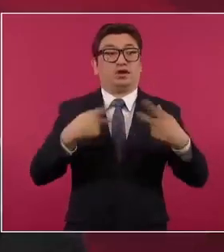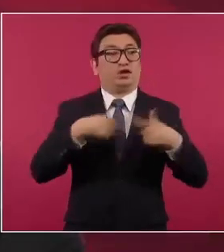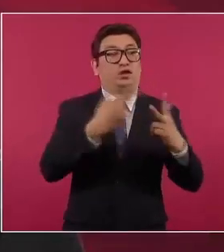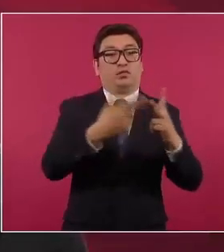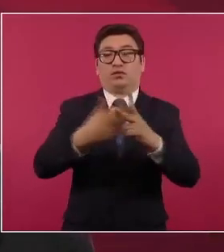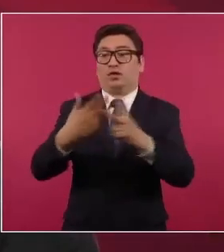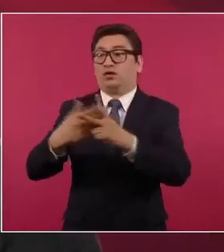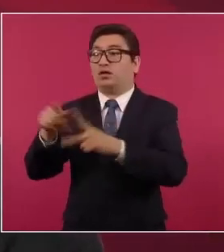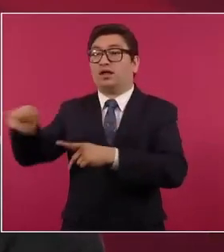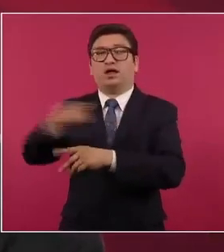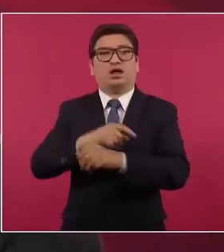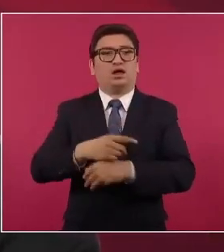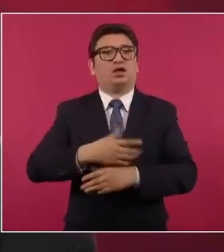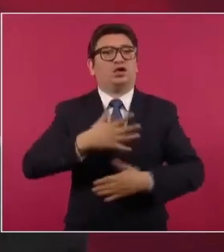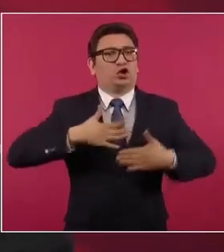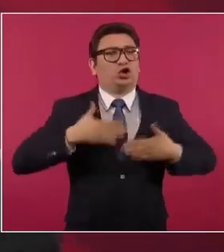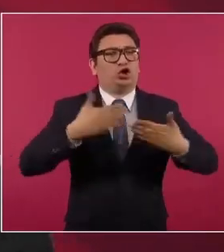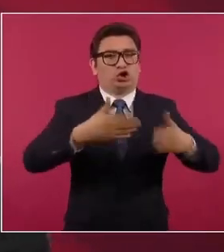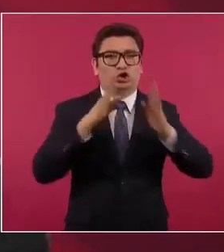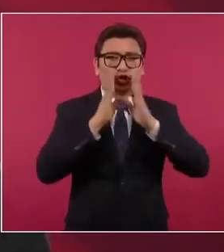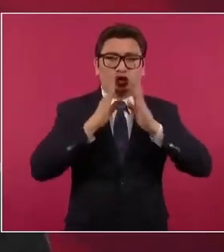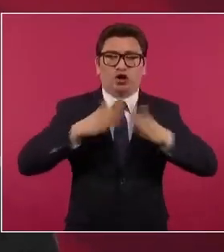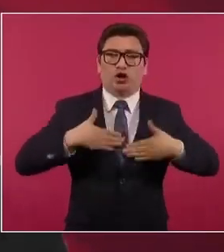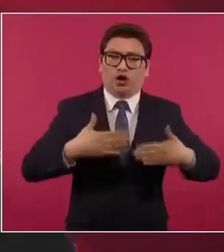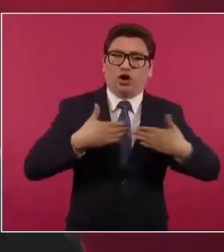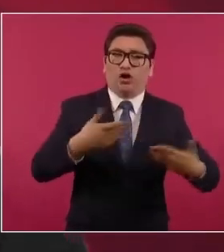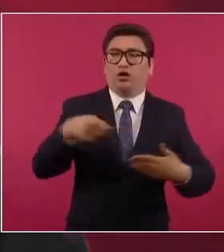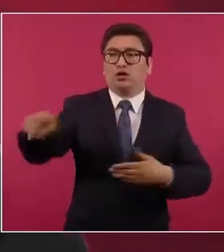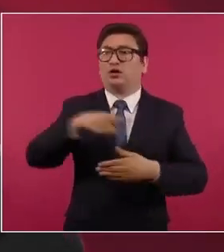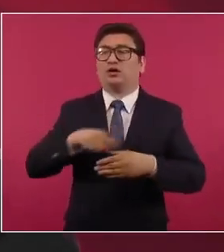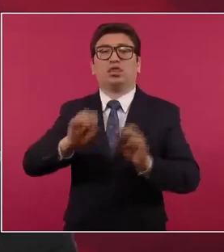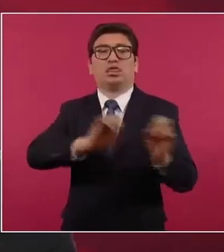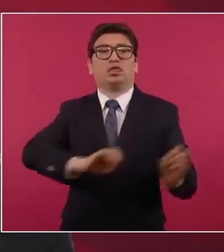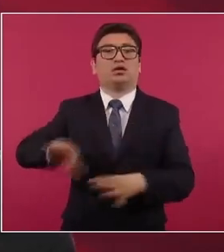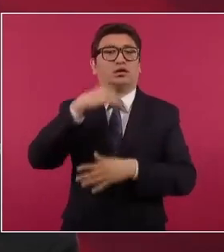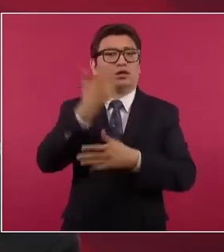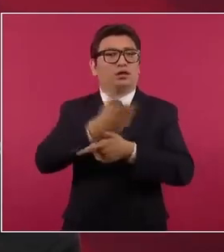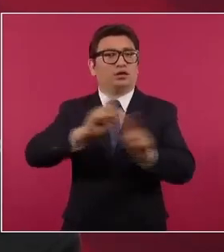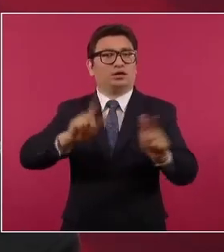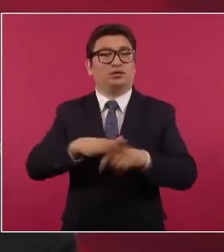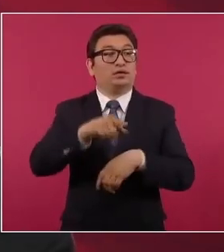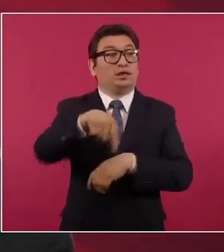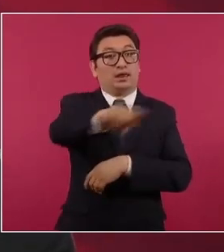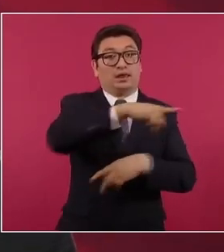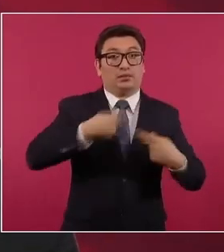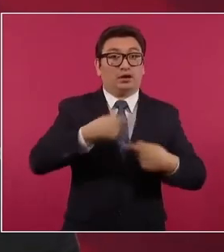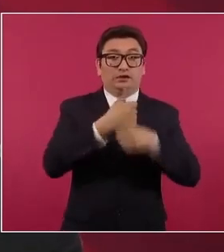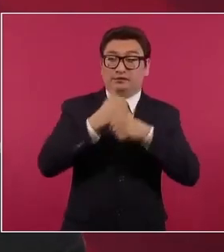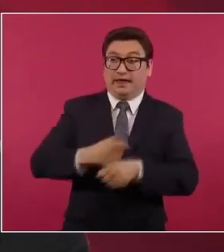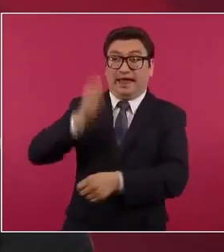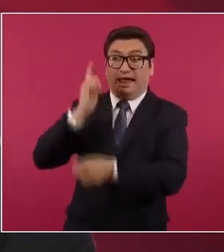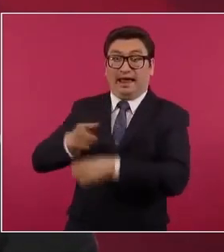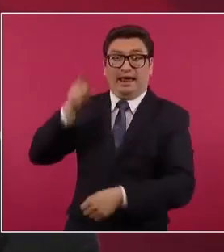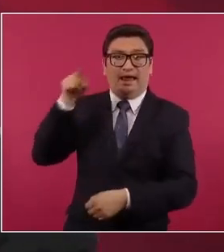asesinos confesos y que las víctimas, los sobrevivientes, habían señalado como los victimarios.